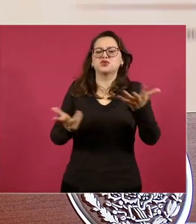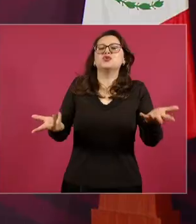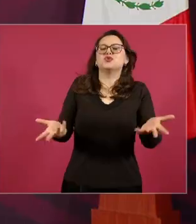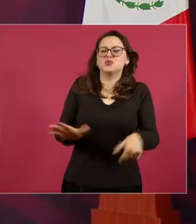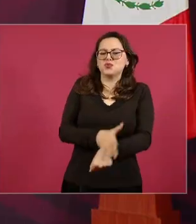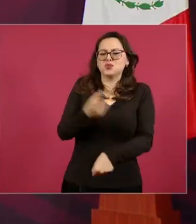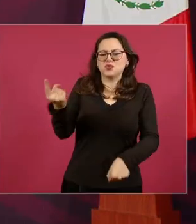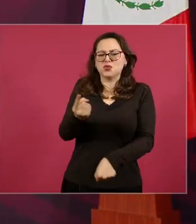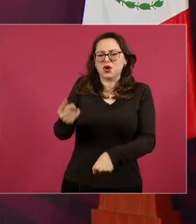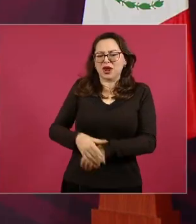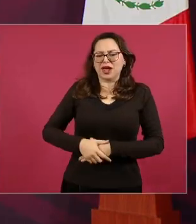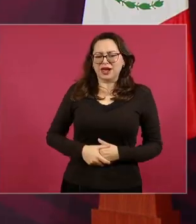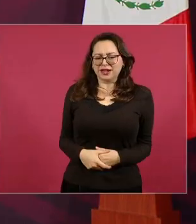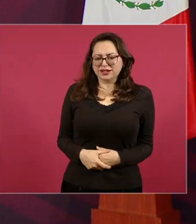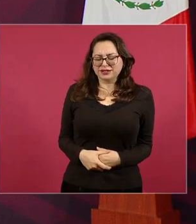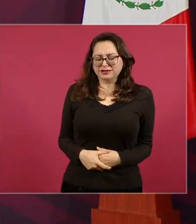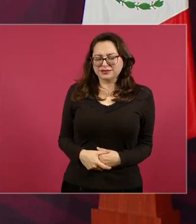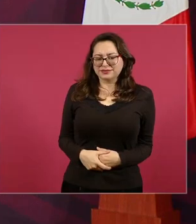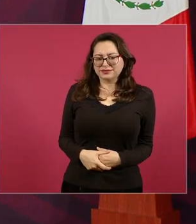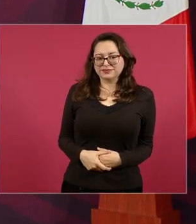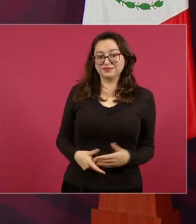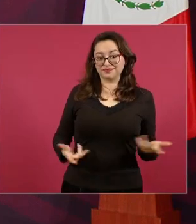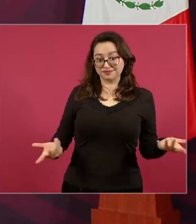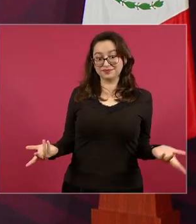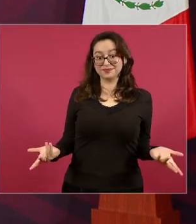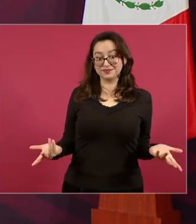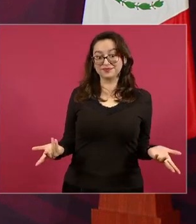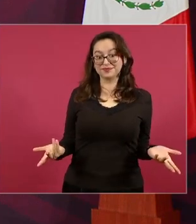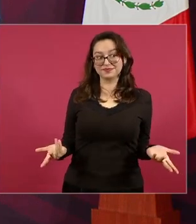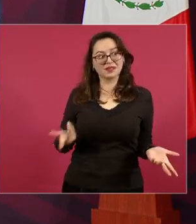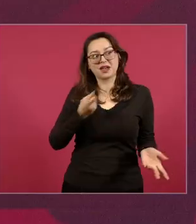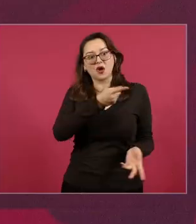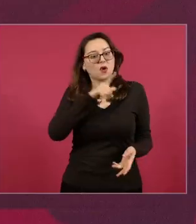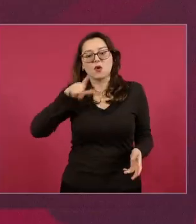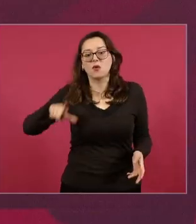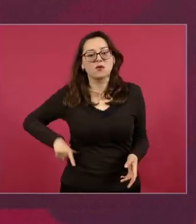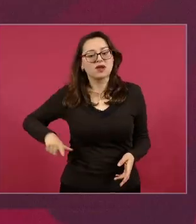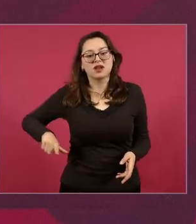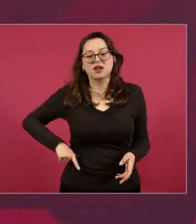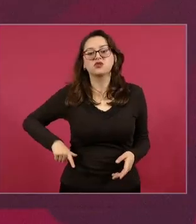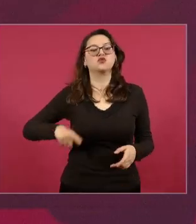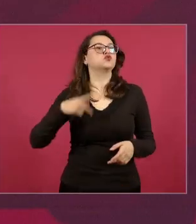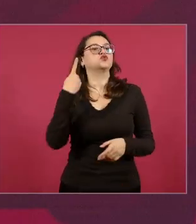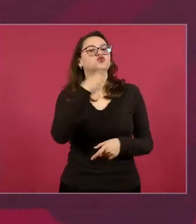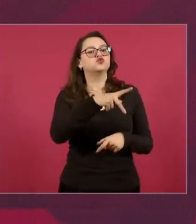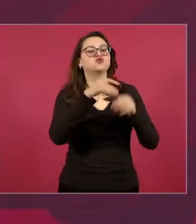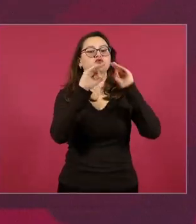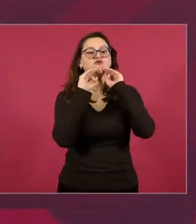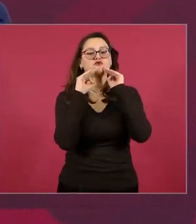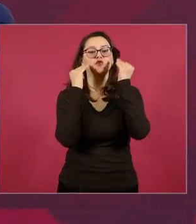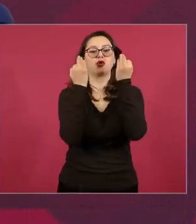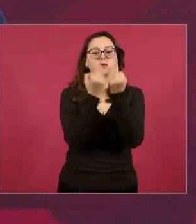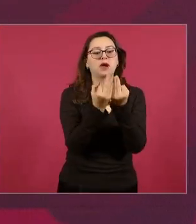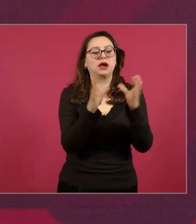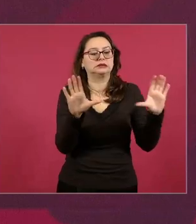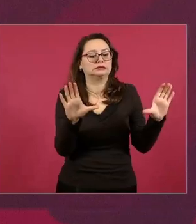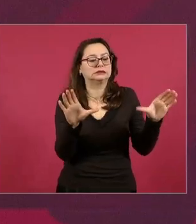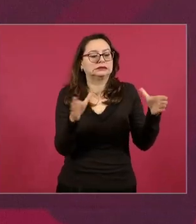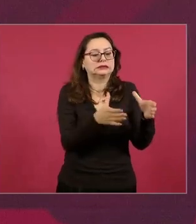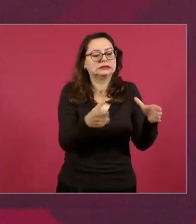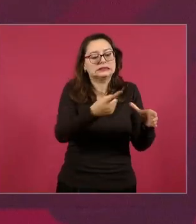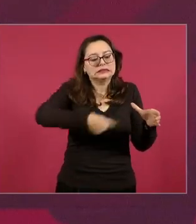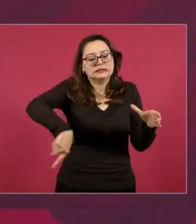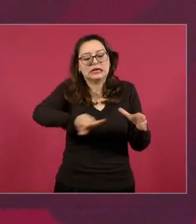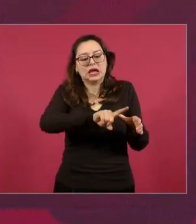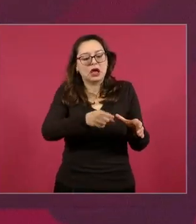esos modelos que están diseñados para favorecer a